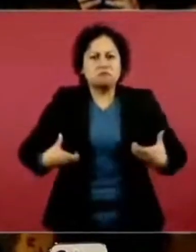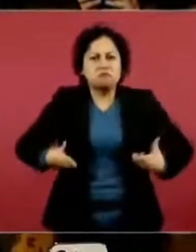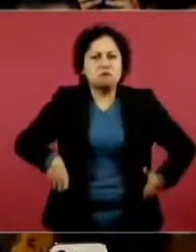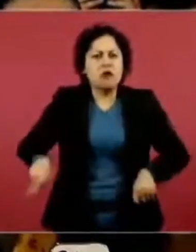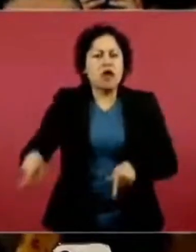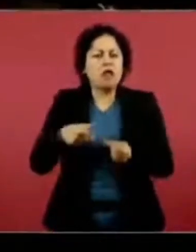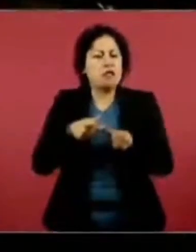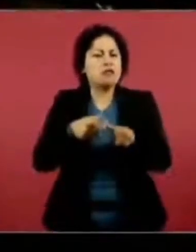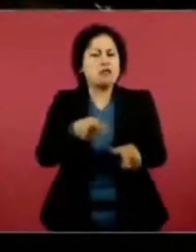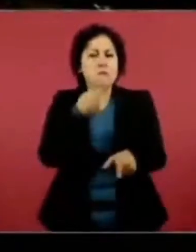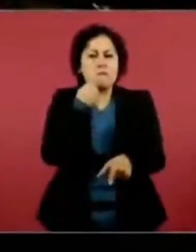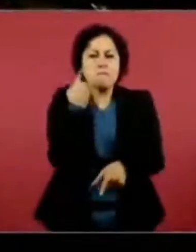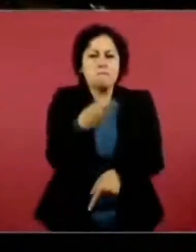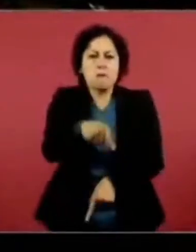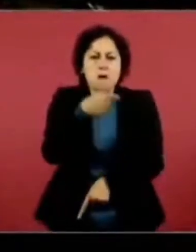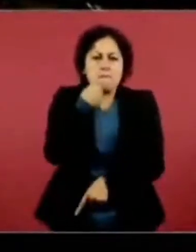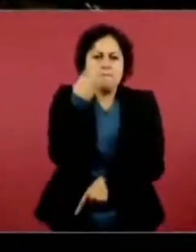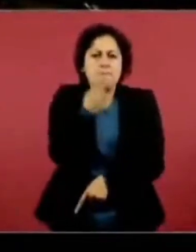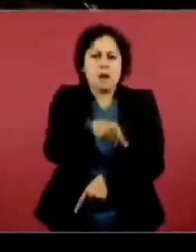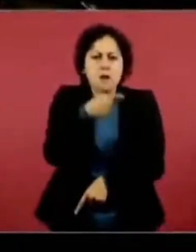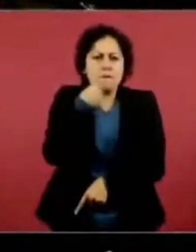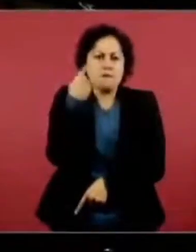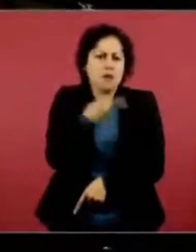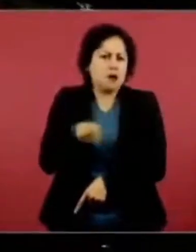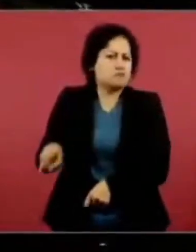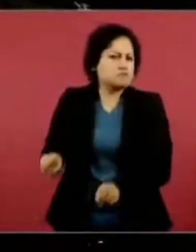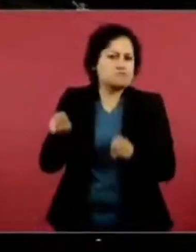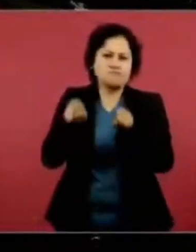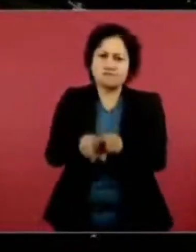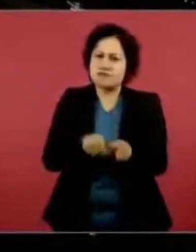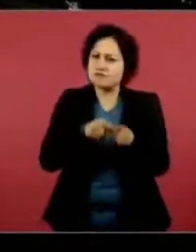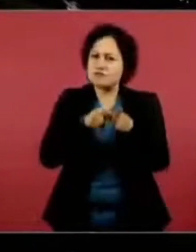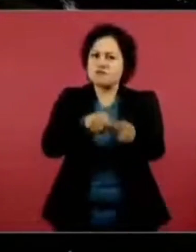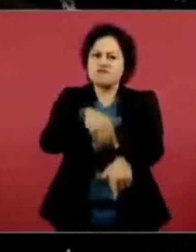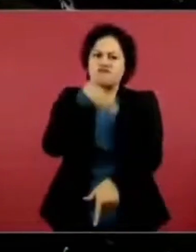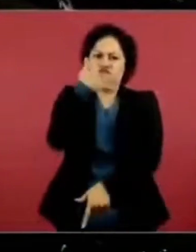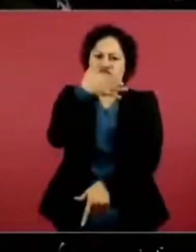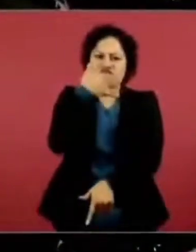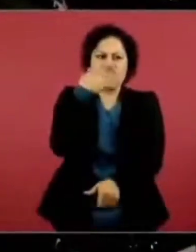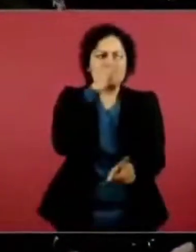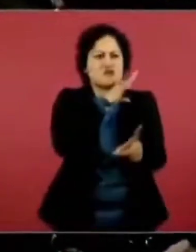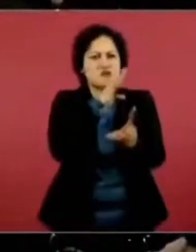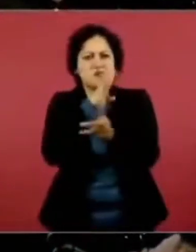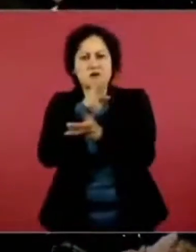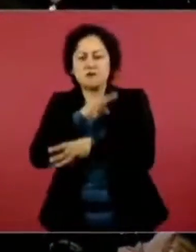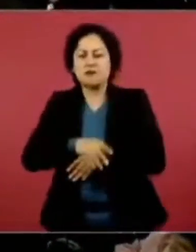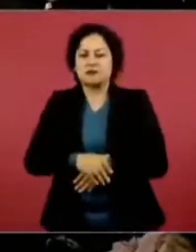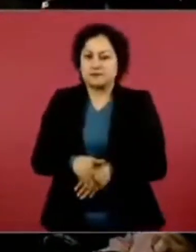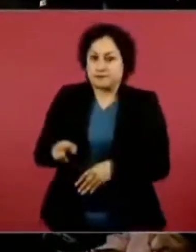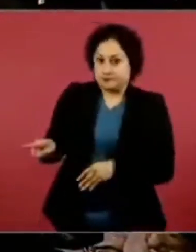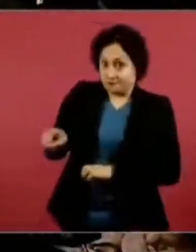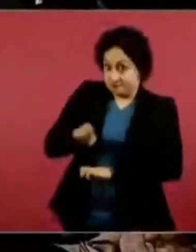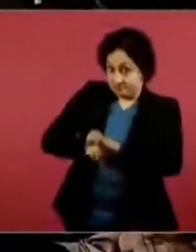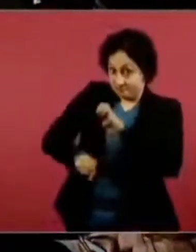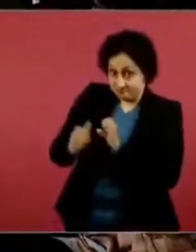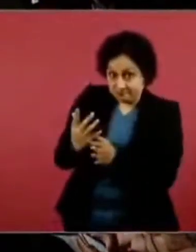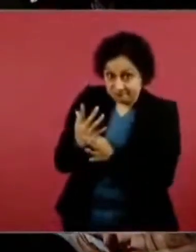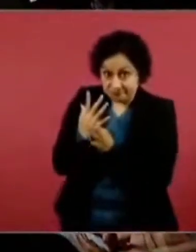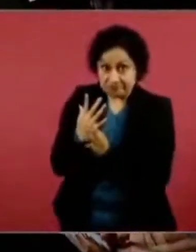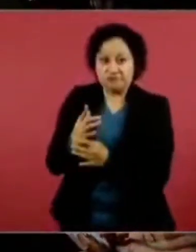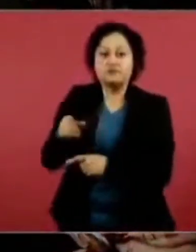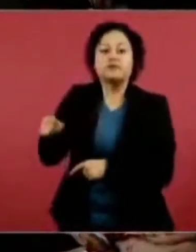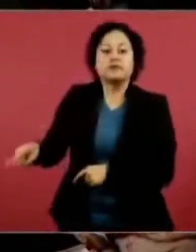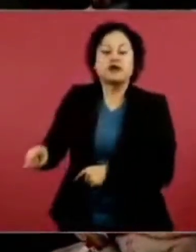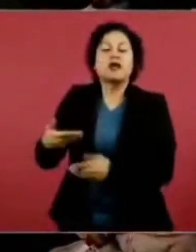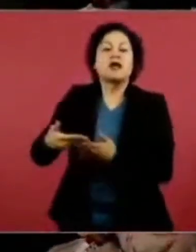esos falsos engaños, ¿no? Hoy el empresario inmobiliario también tiene demandada desde